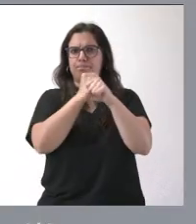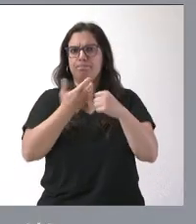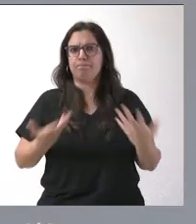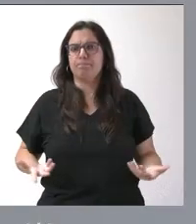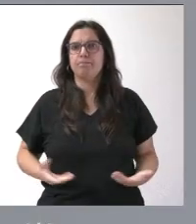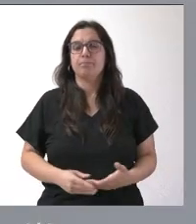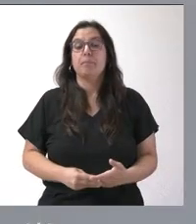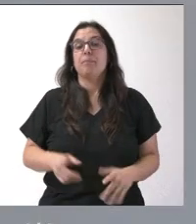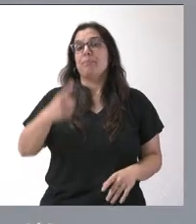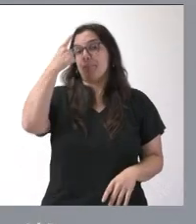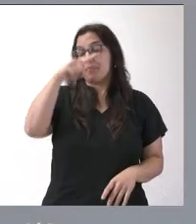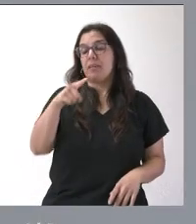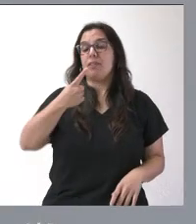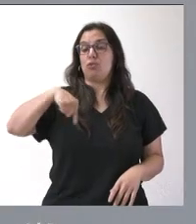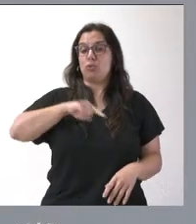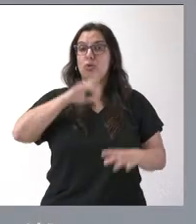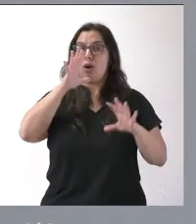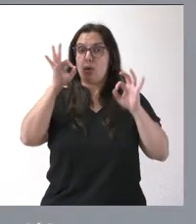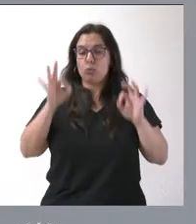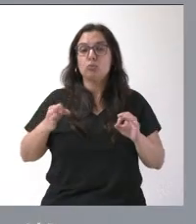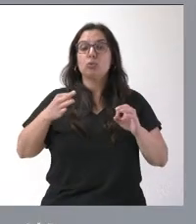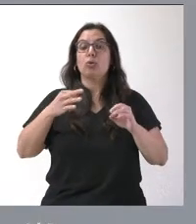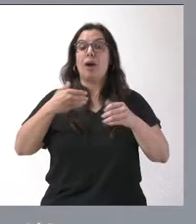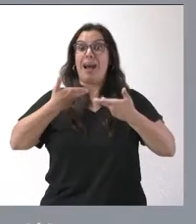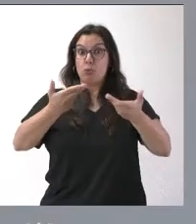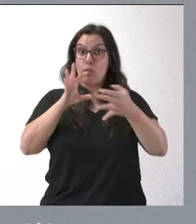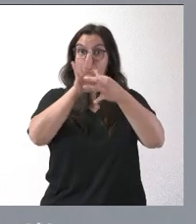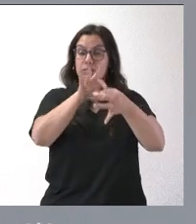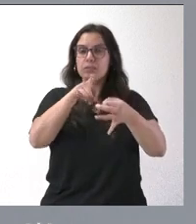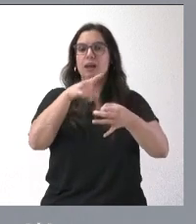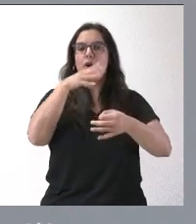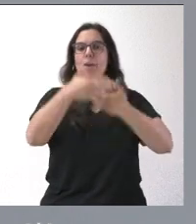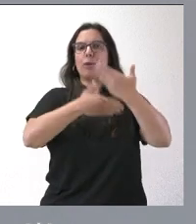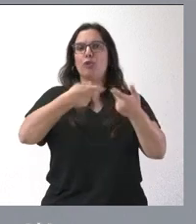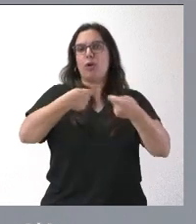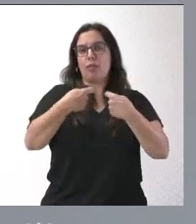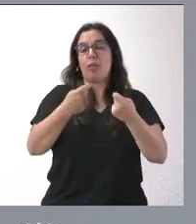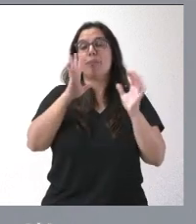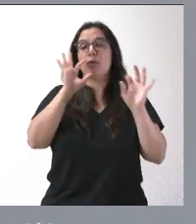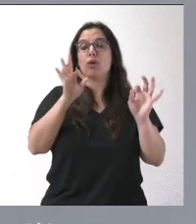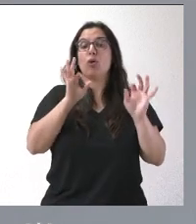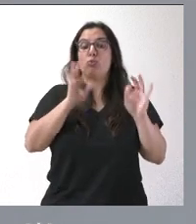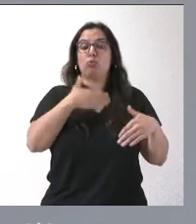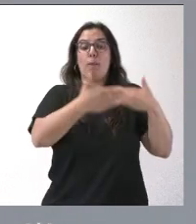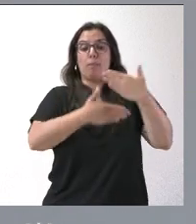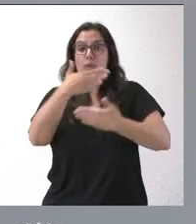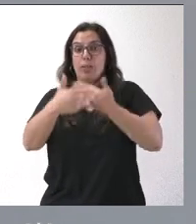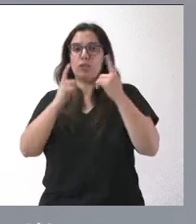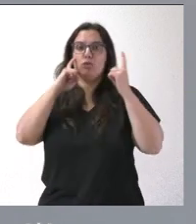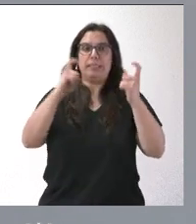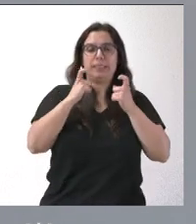Como usted sabe, estamos en proceso de negociación de estas ayudas. Es natural que a veces en estos procesos de intentar